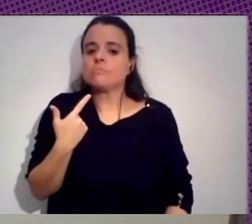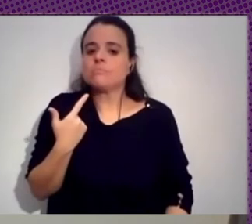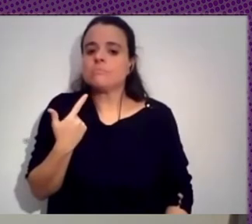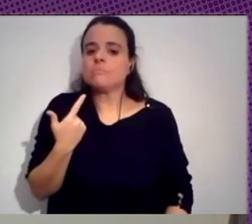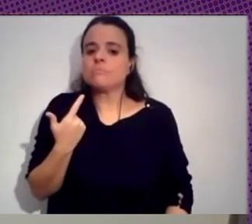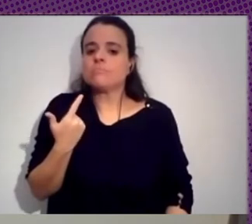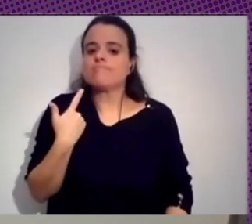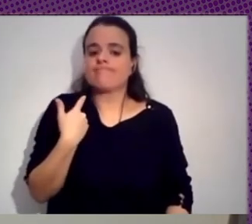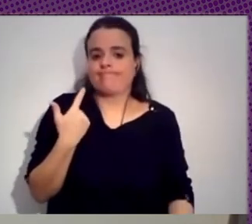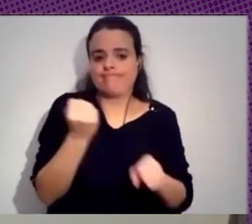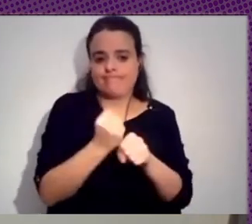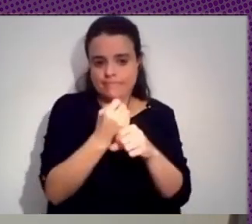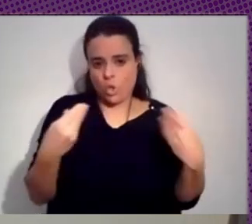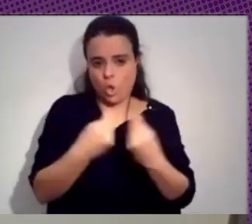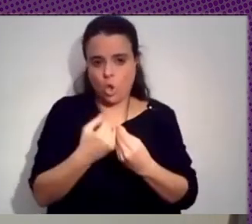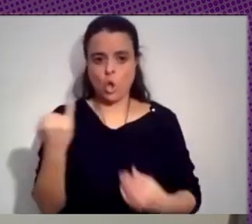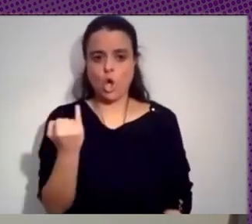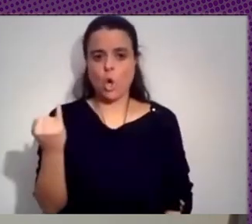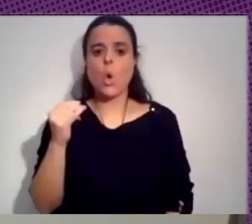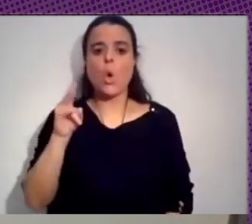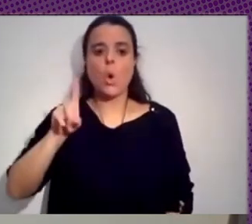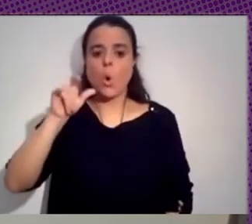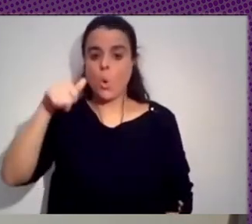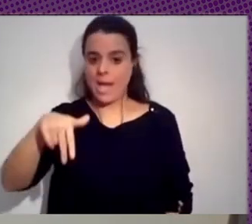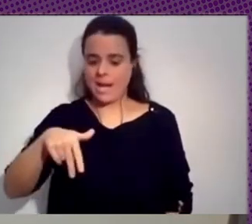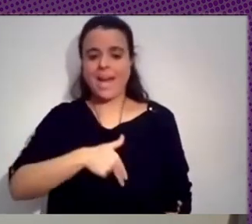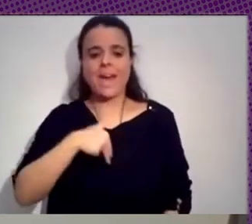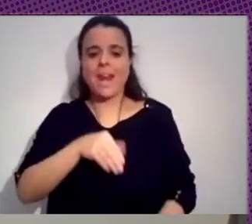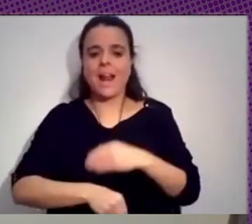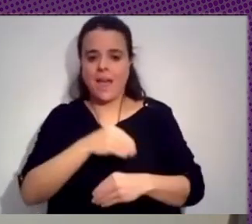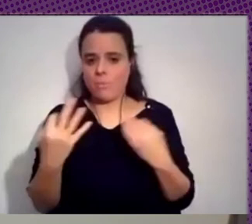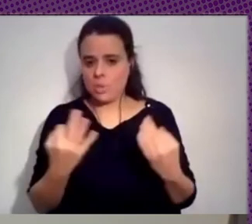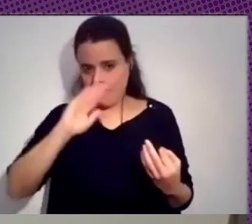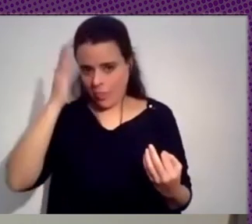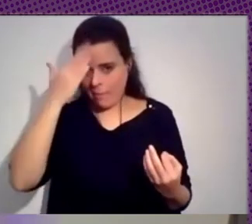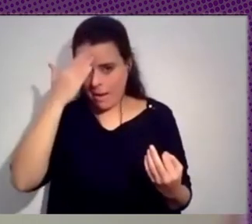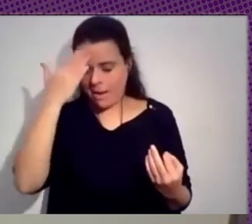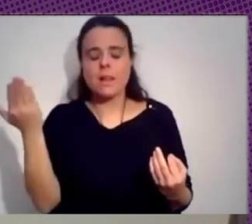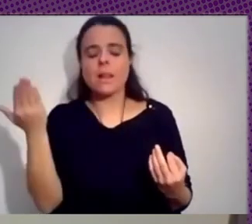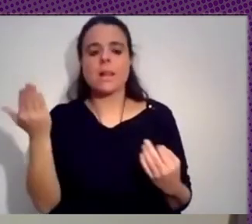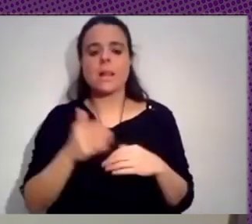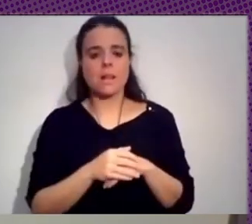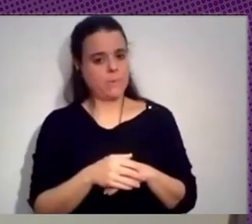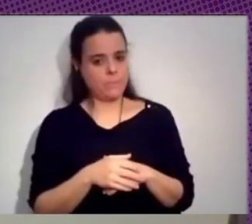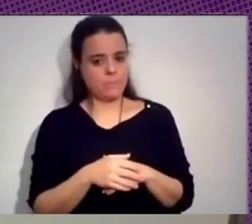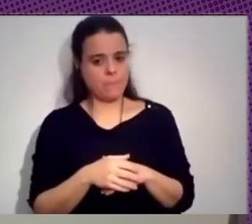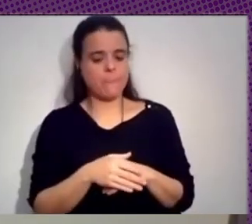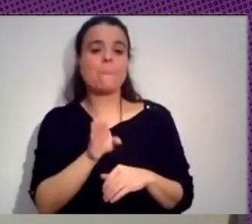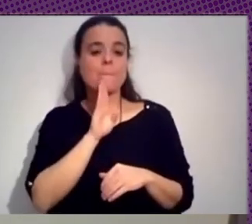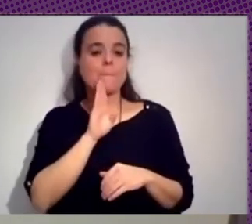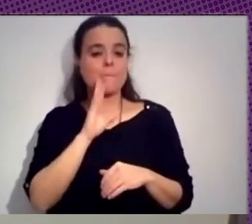mano a Julián. En general lo que estamos haciendo, principalmente, es en base a lo que les comentó